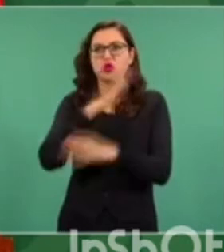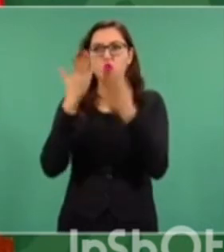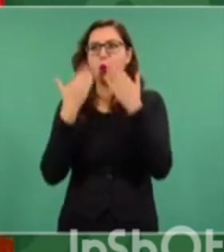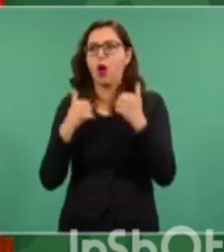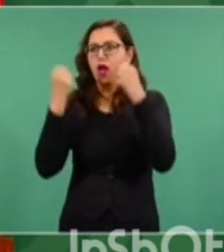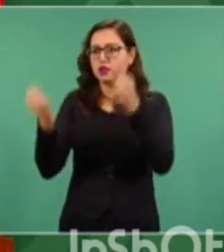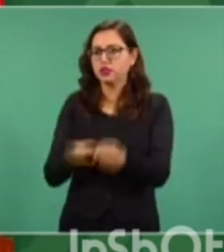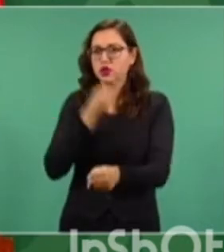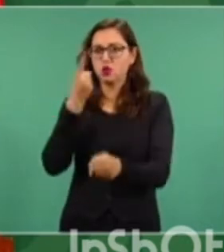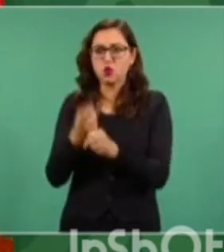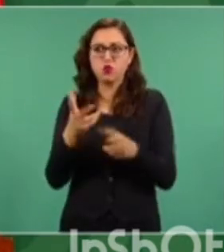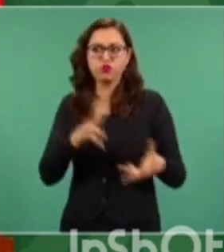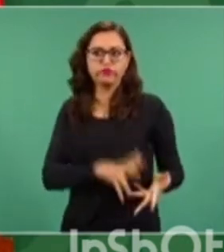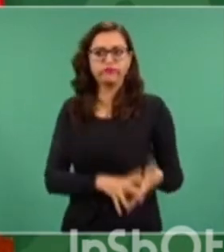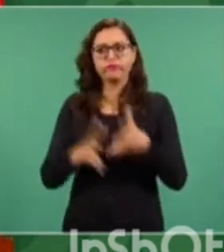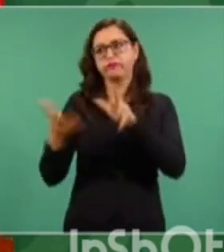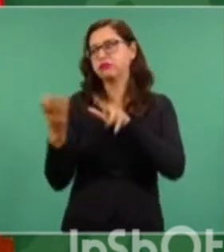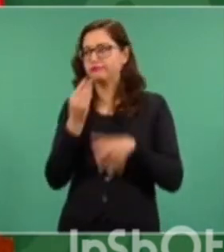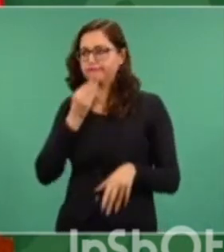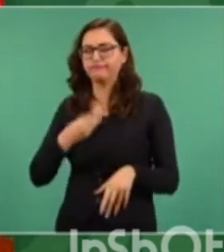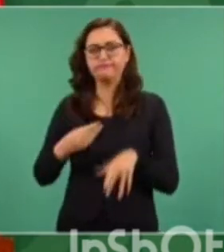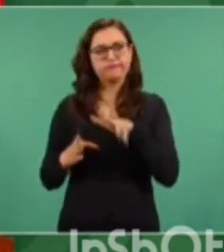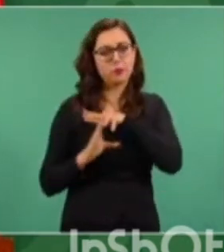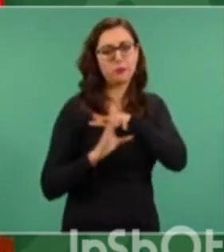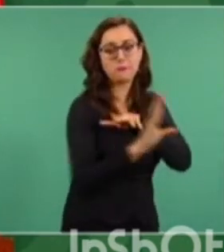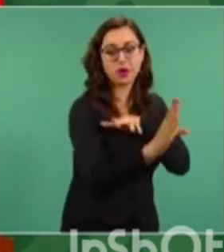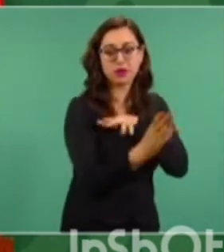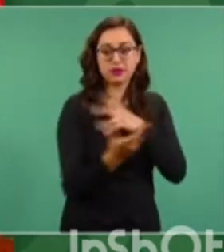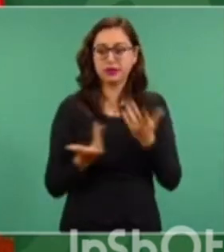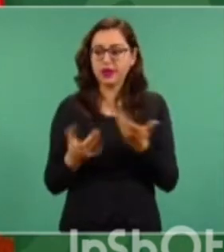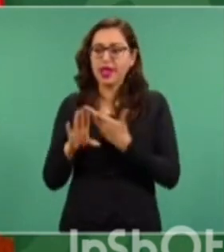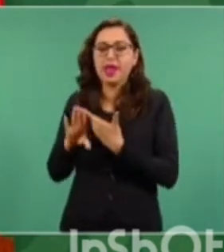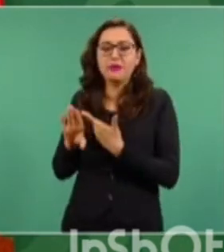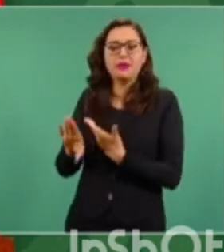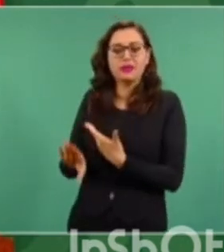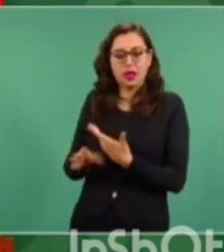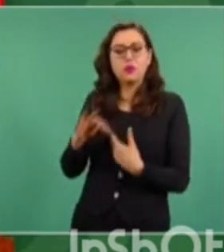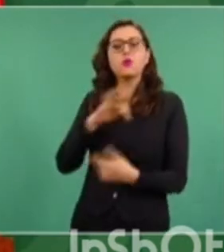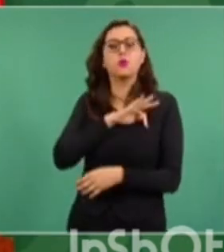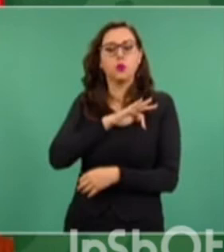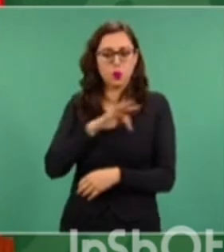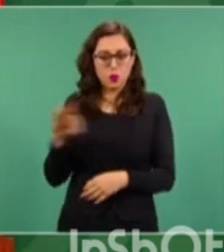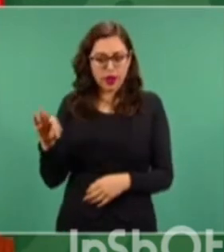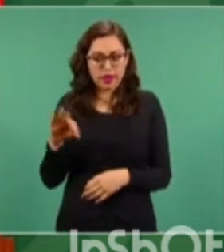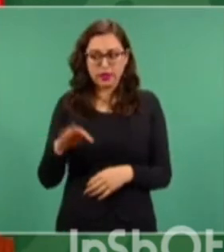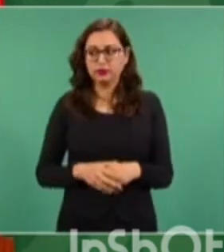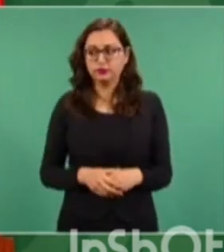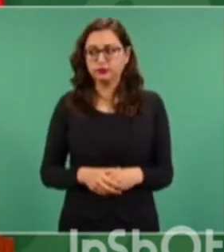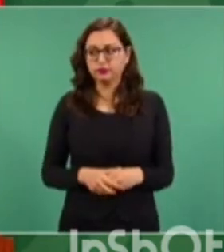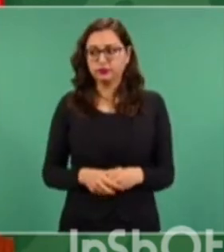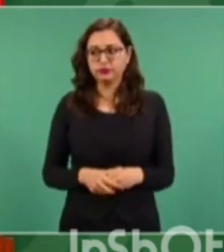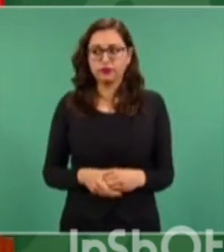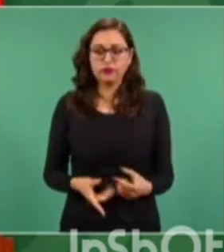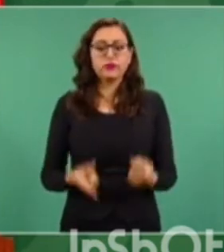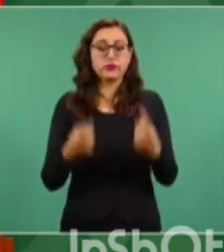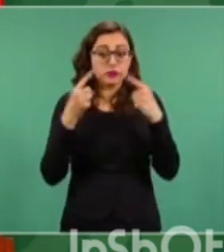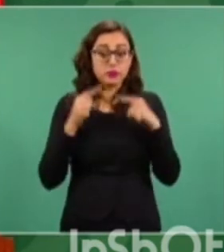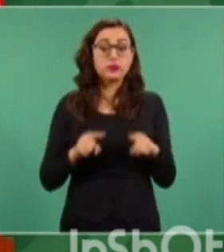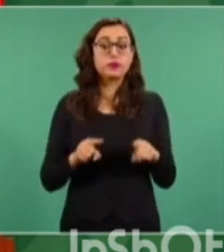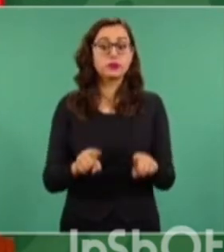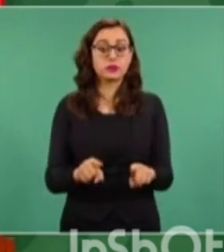migratorio. Al mismo tiempo, esto es muy importante,